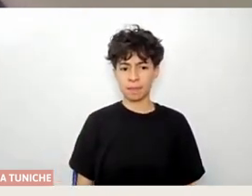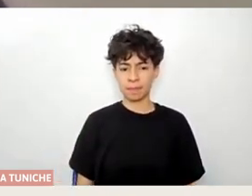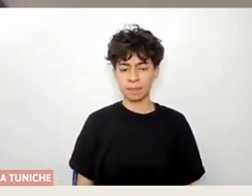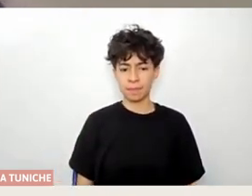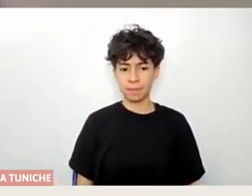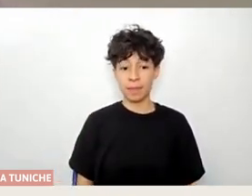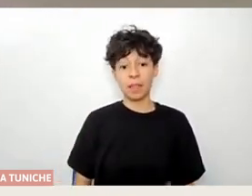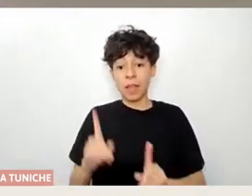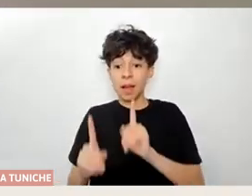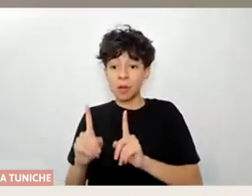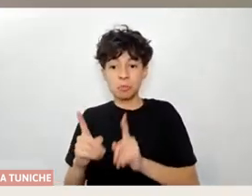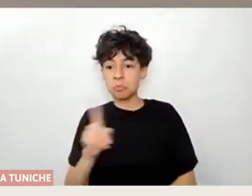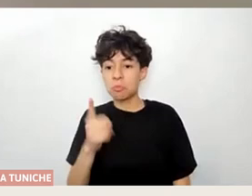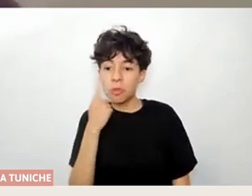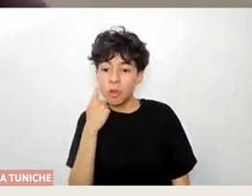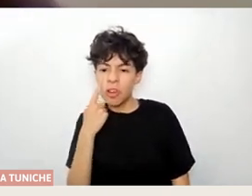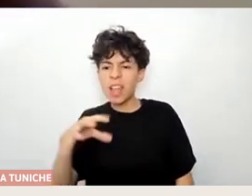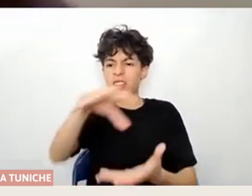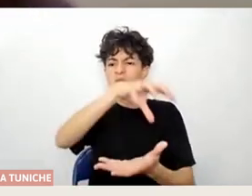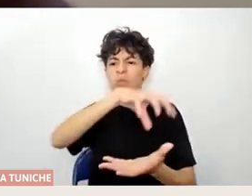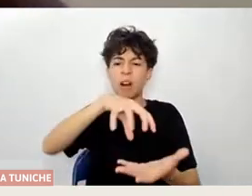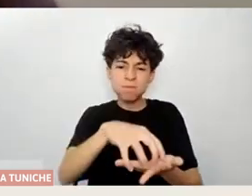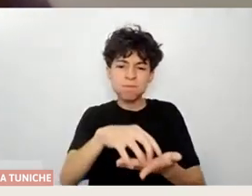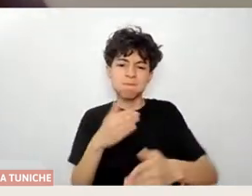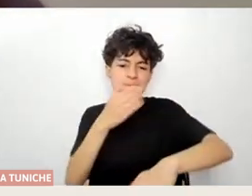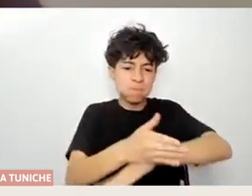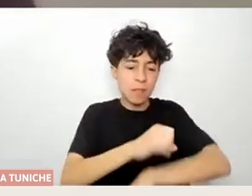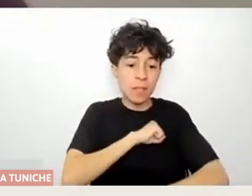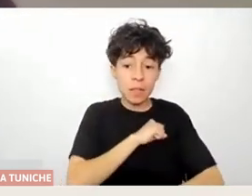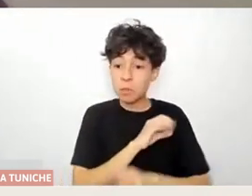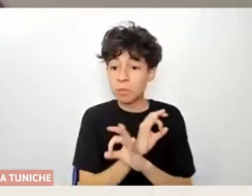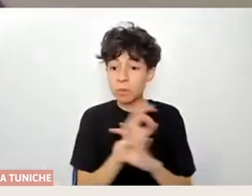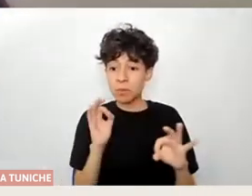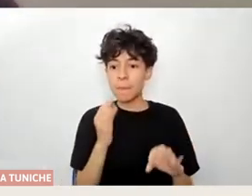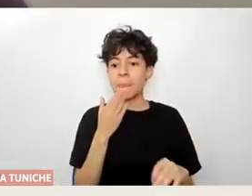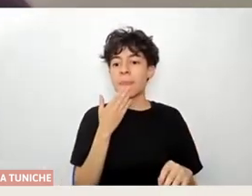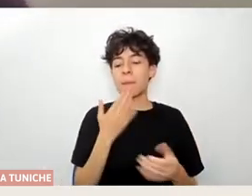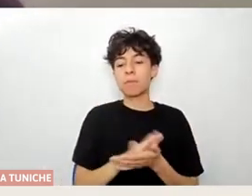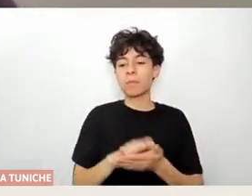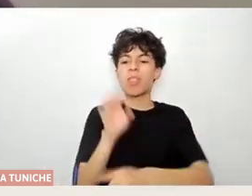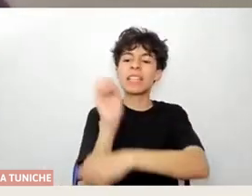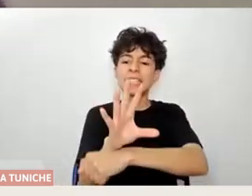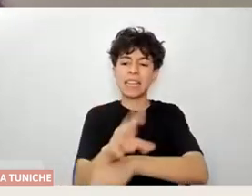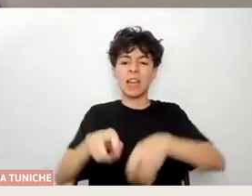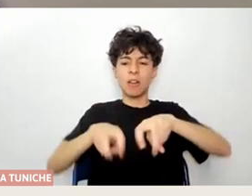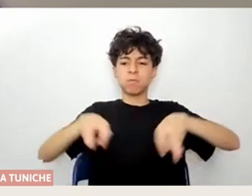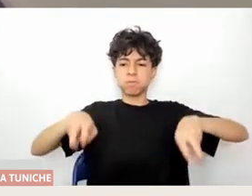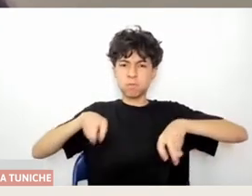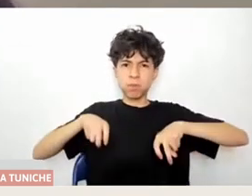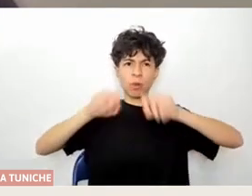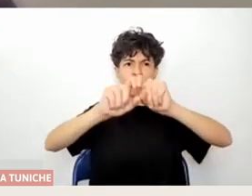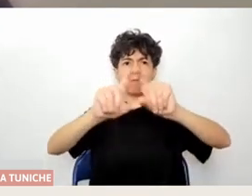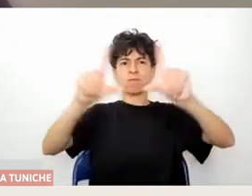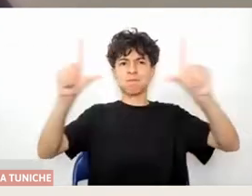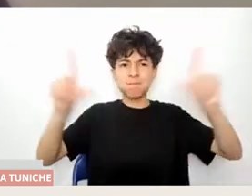capital, había muchos niños que no conocían Santiago, y menos ir a una sala de cine de verdad, grande, con una pantalla grande.